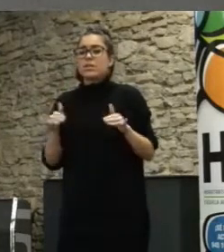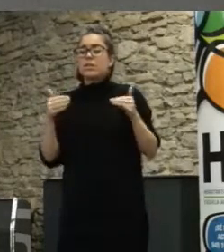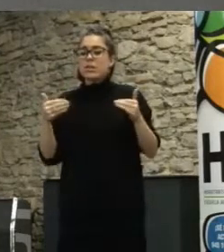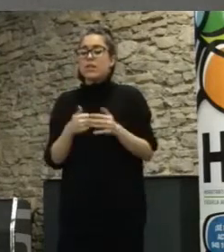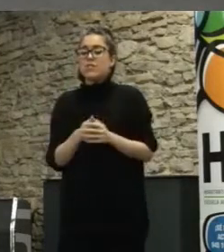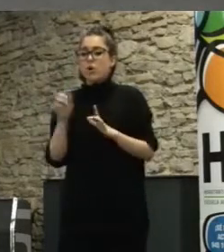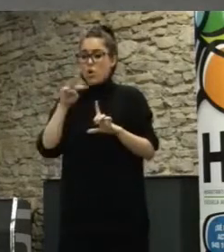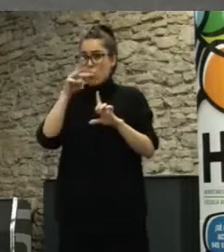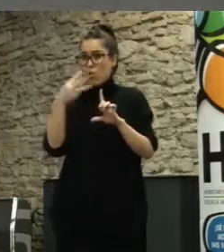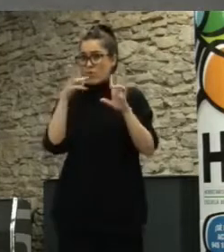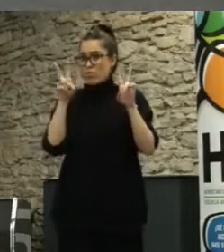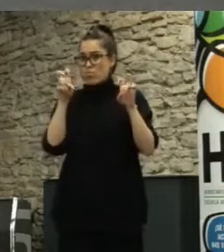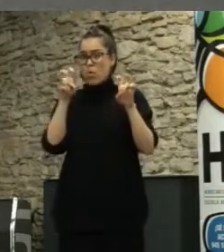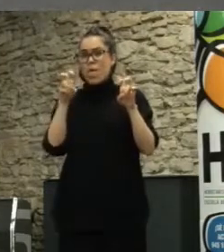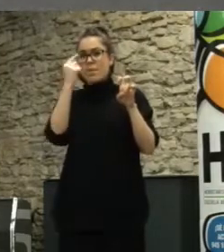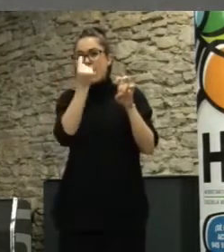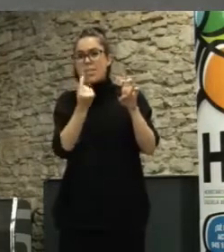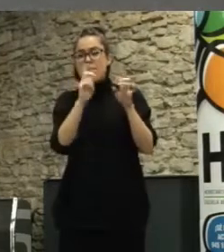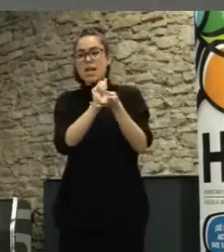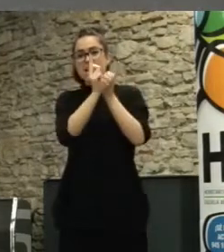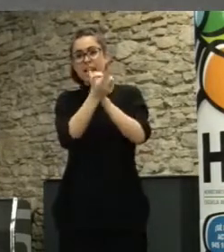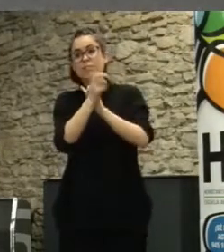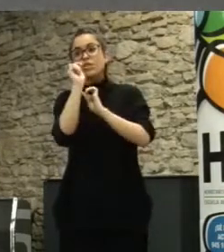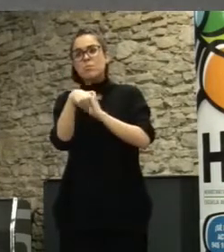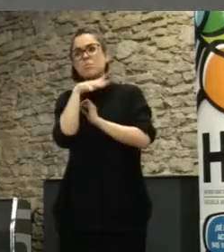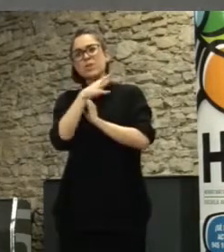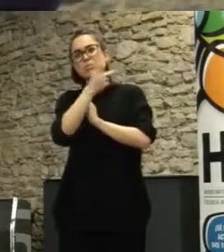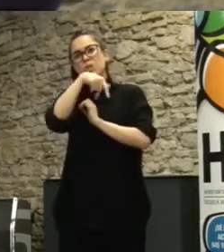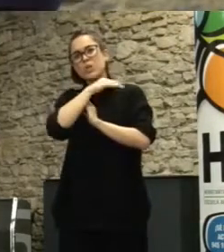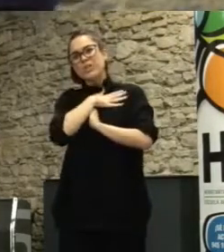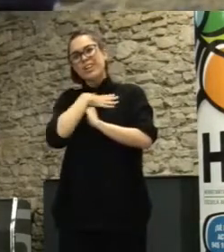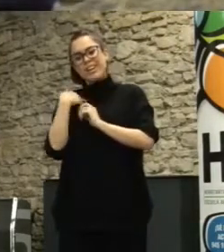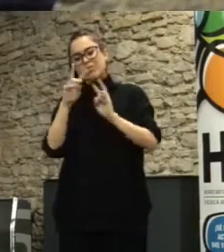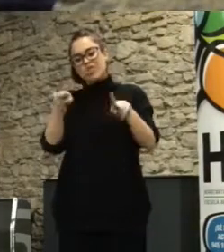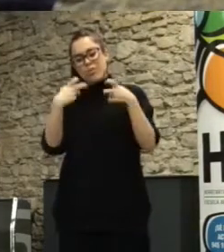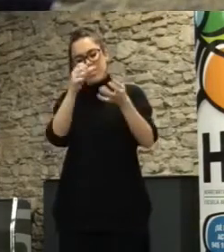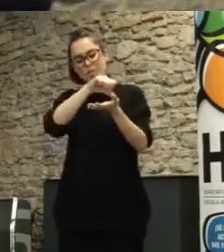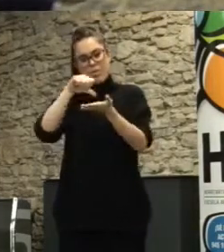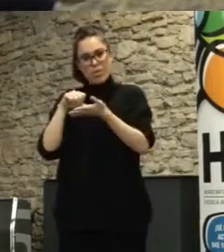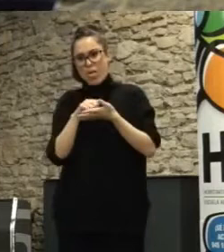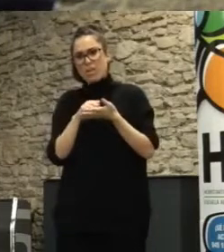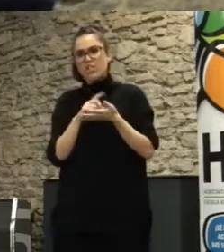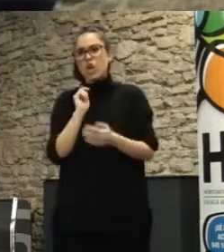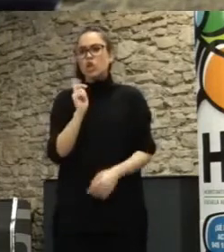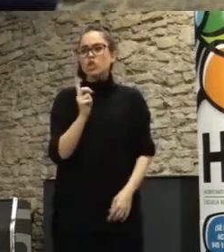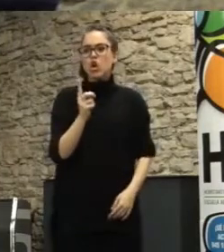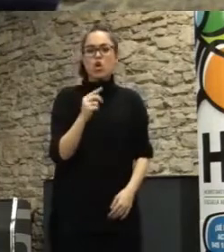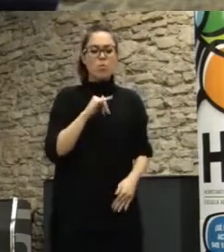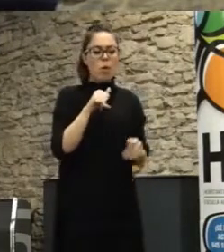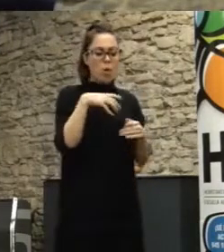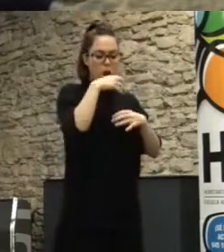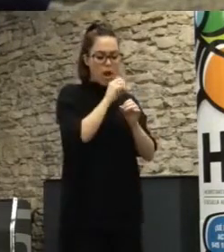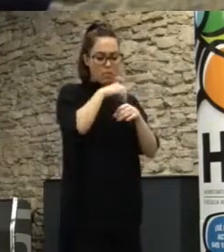la web nueva de la estética del relato de ser un espacio de innovación ciudadana no un laboratorio hacker que cierra la puerta